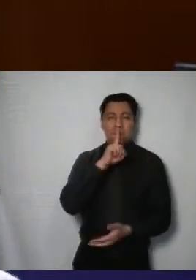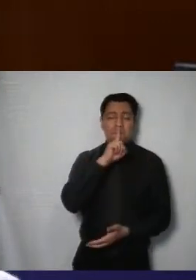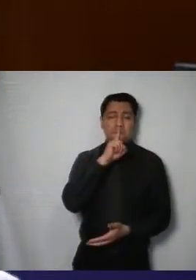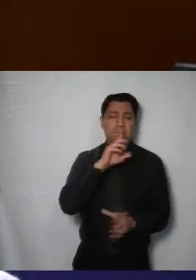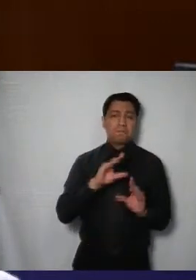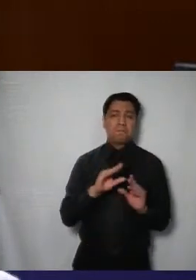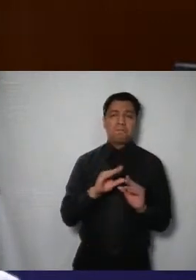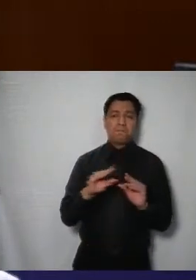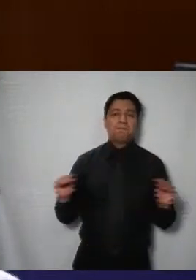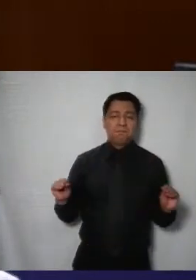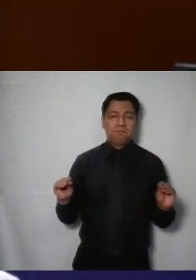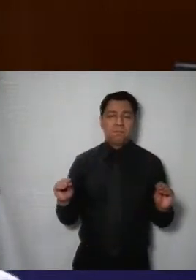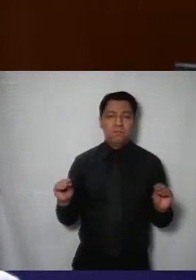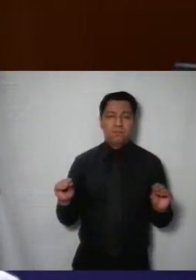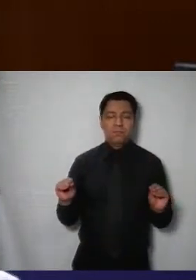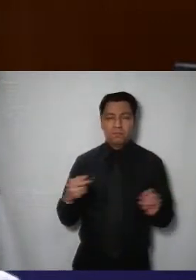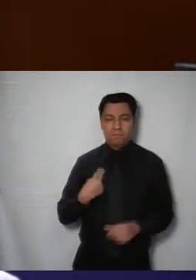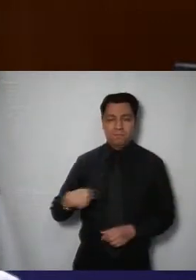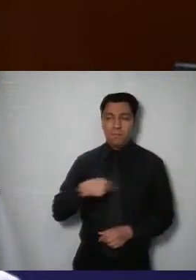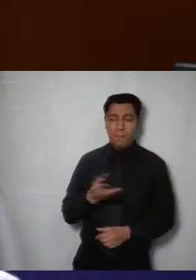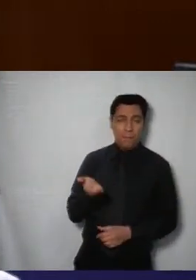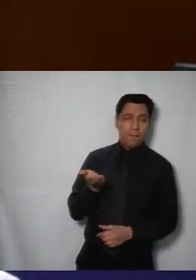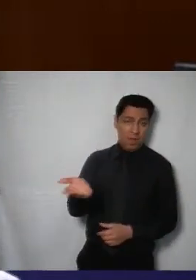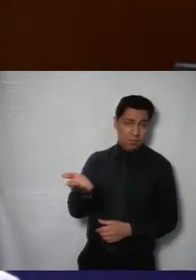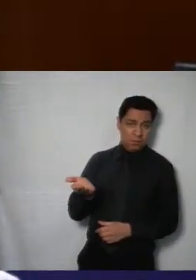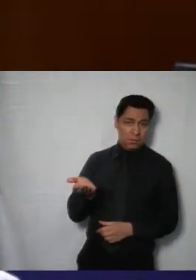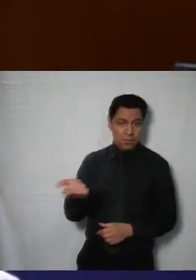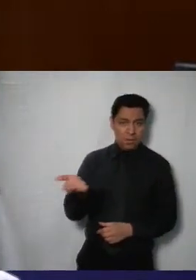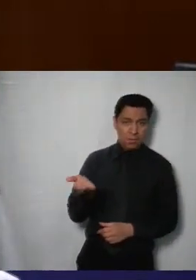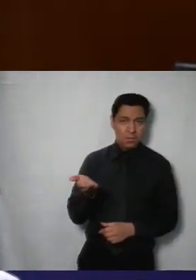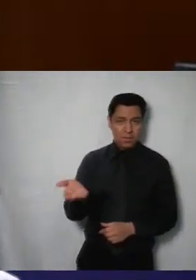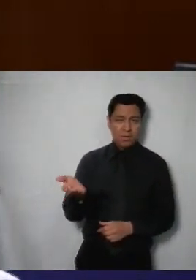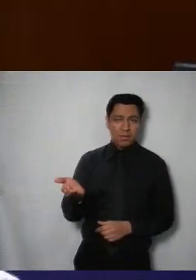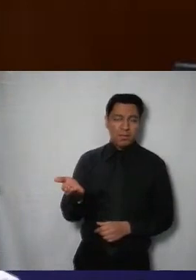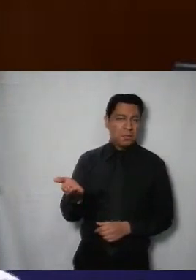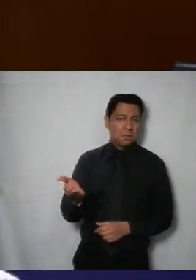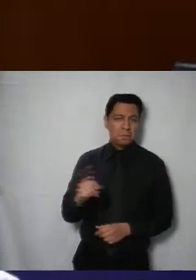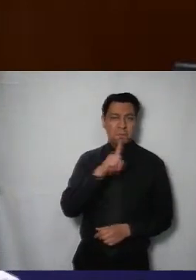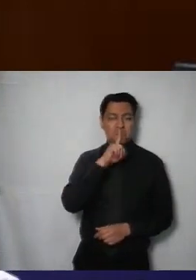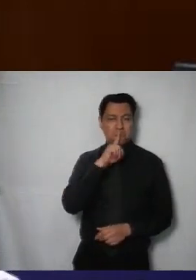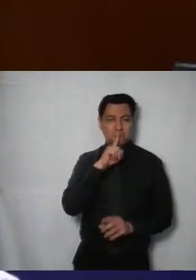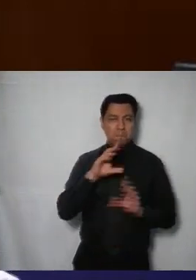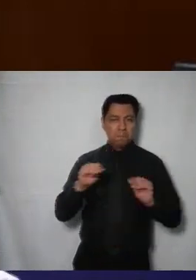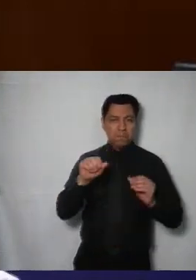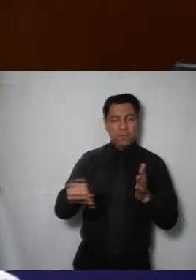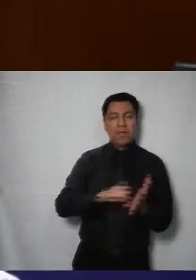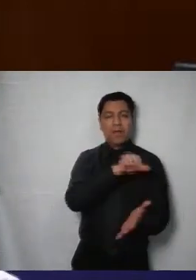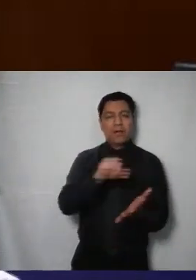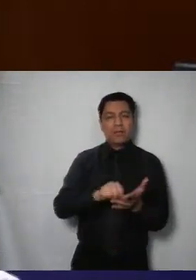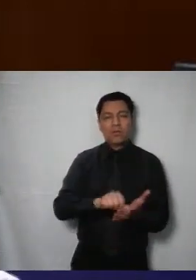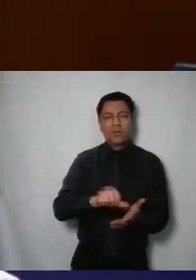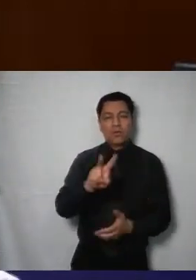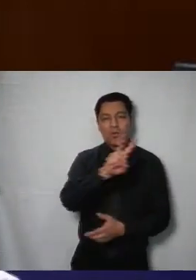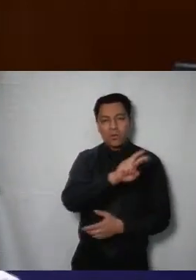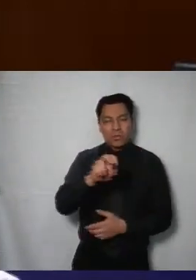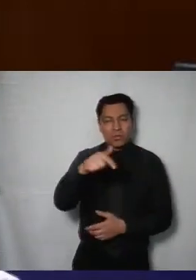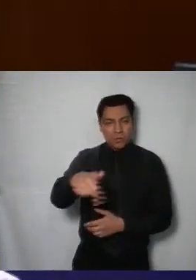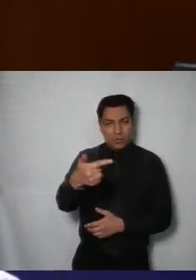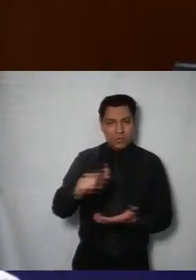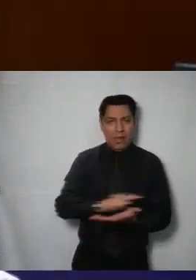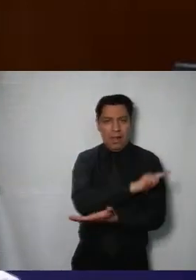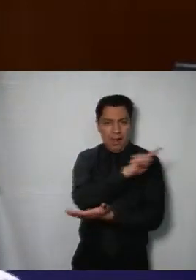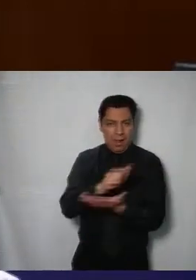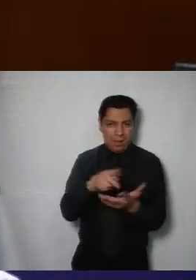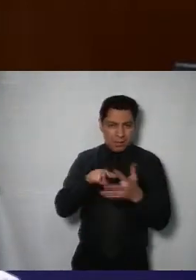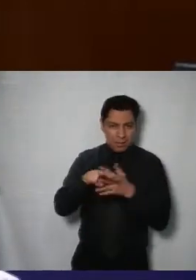al contexto por el tipo de recurso bueno por el tipo de información y únicamente referir que el artículo 212 de